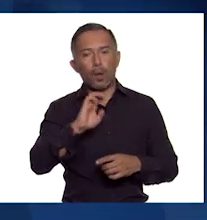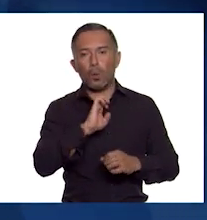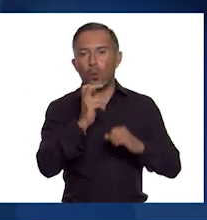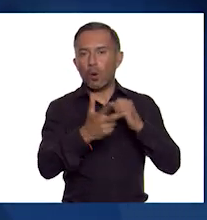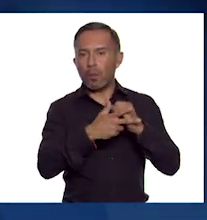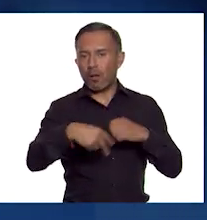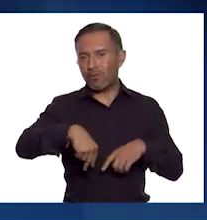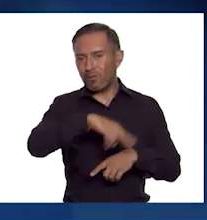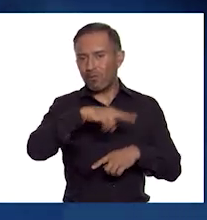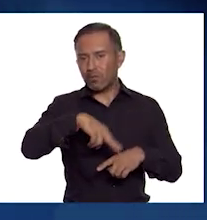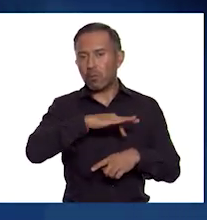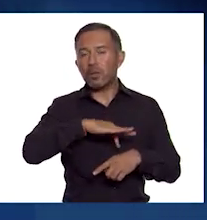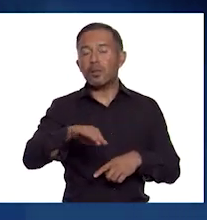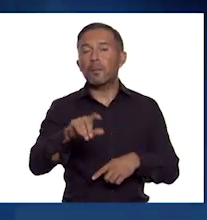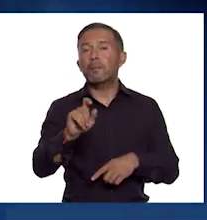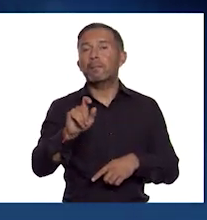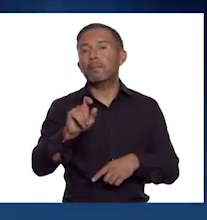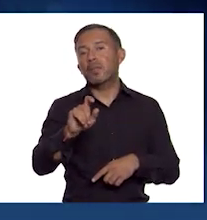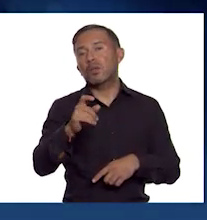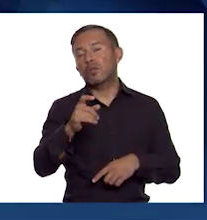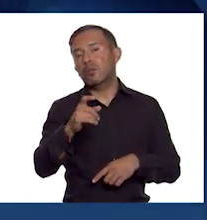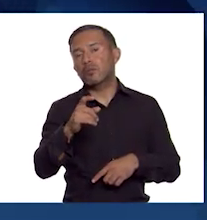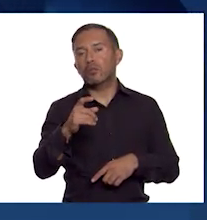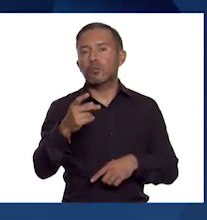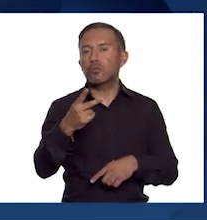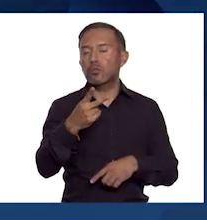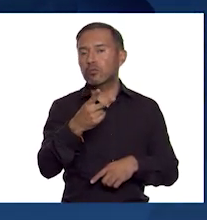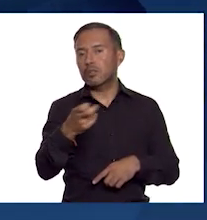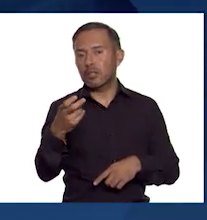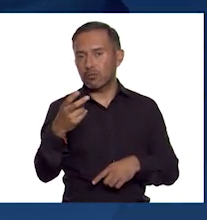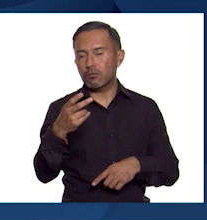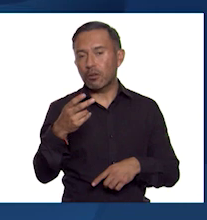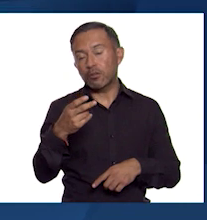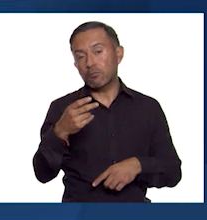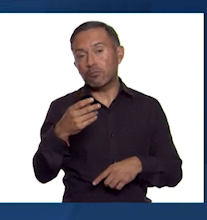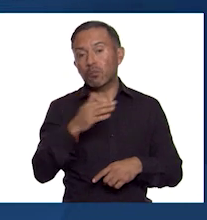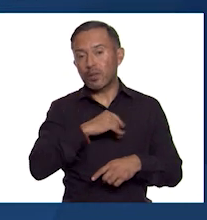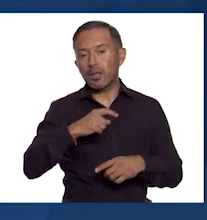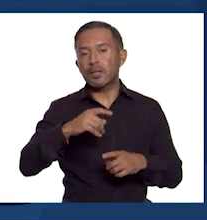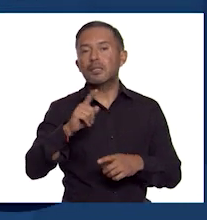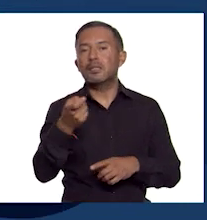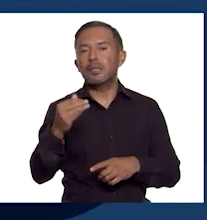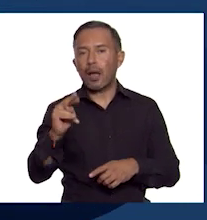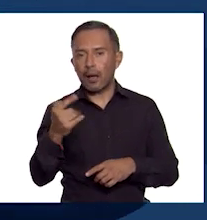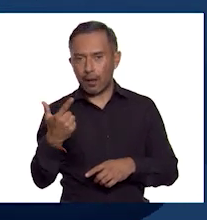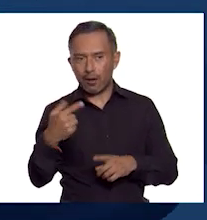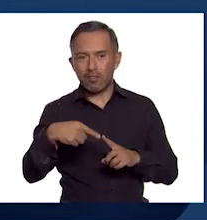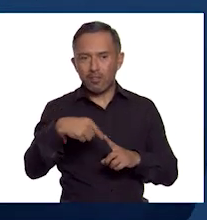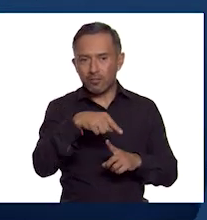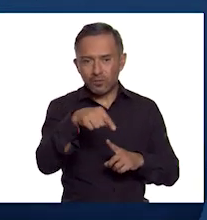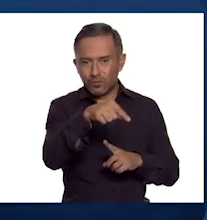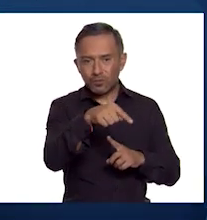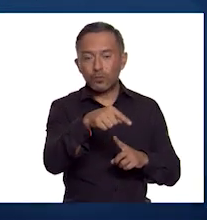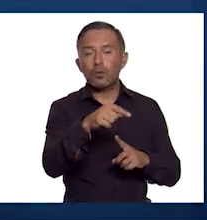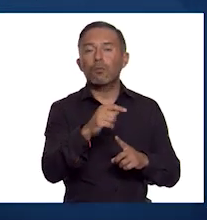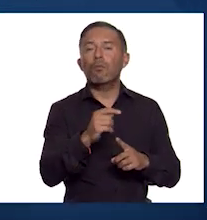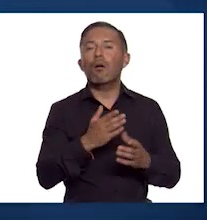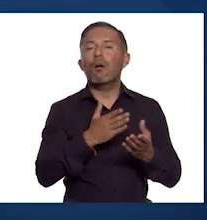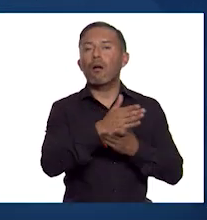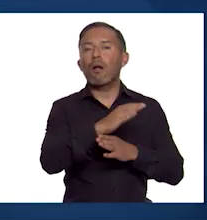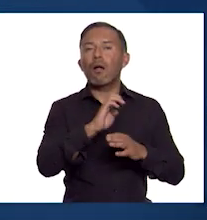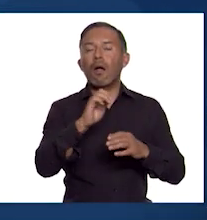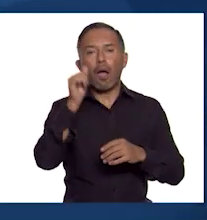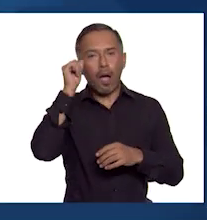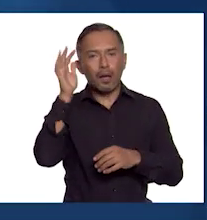22 siglos. Salía de Xi'an, pasaba por Xi'anxi hasta la meseta de Pamir y cruzaba Asia